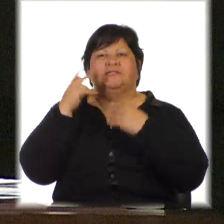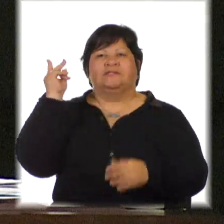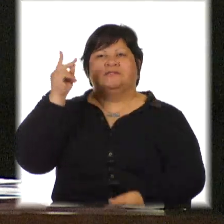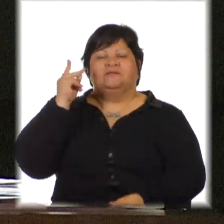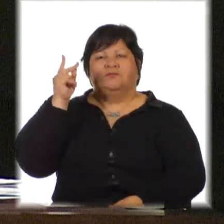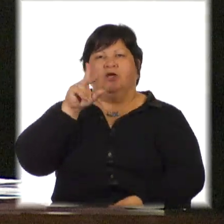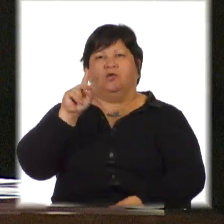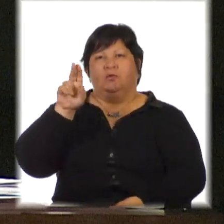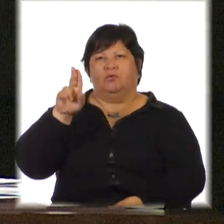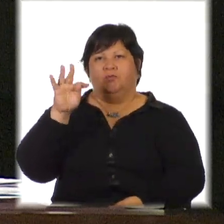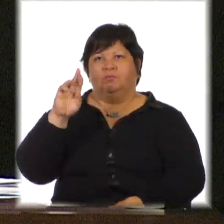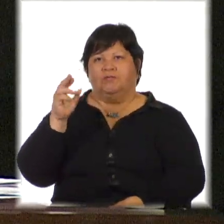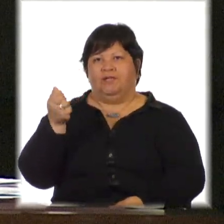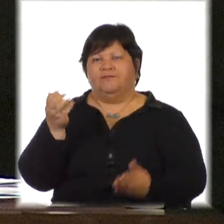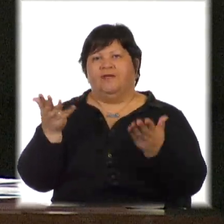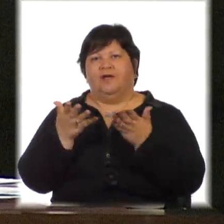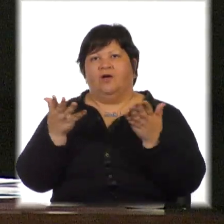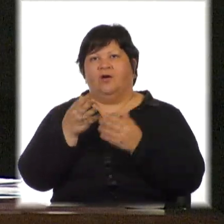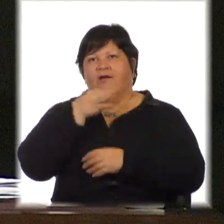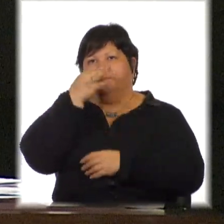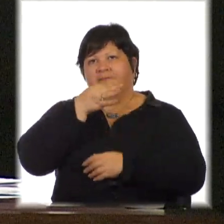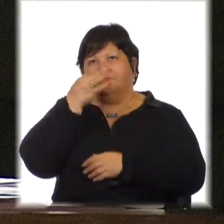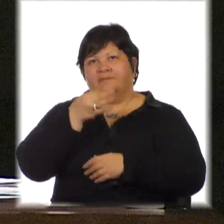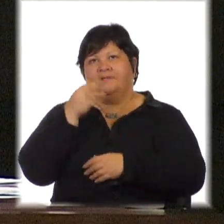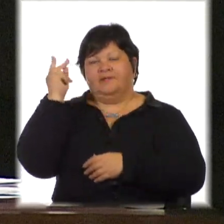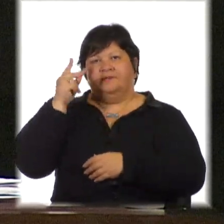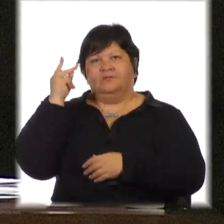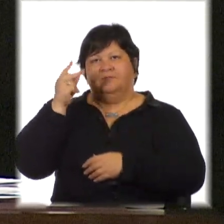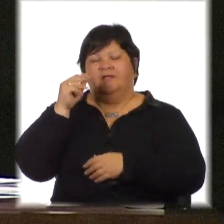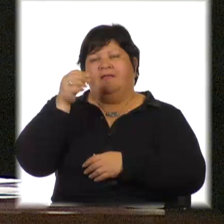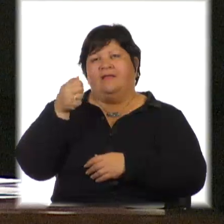Continuando con la lista de oradores, tiene la palabra la diputada Susana Andrade.